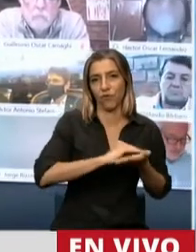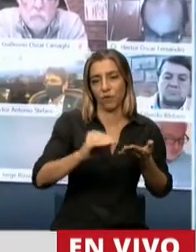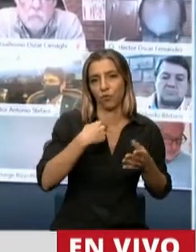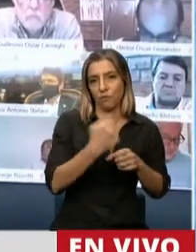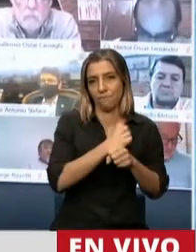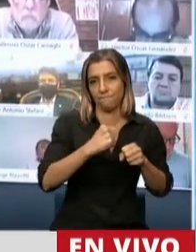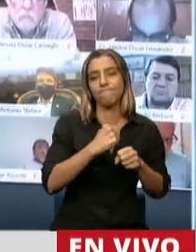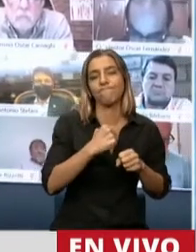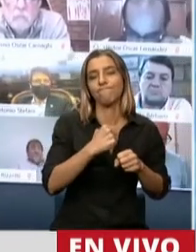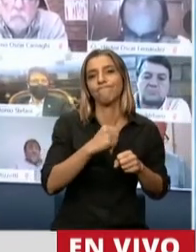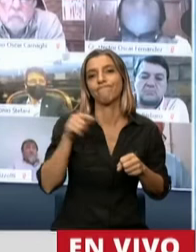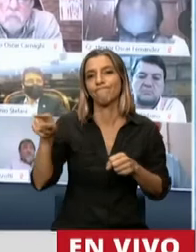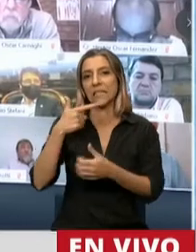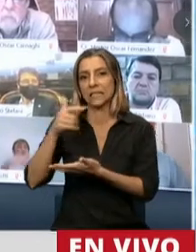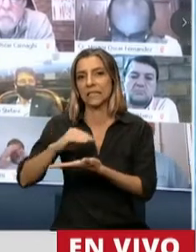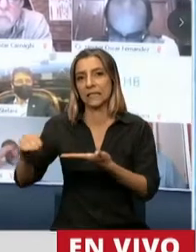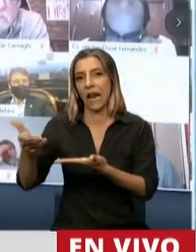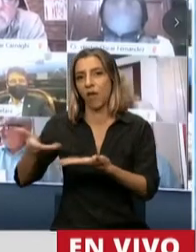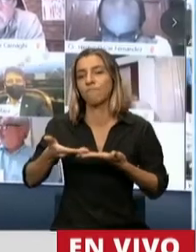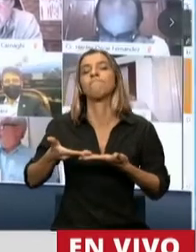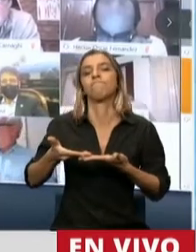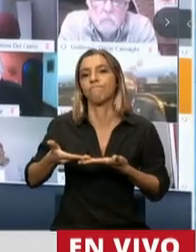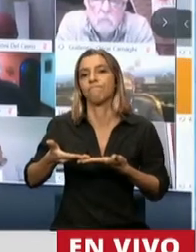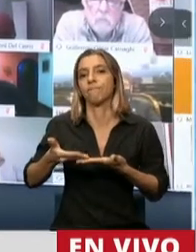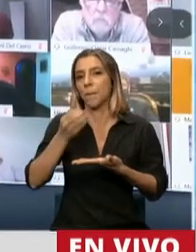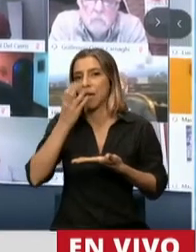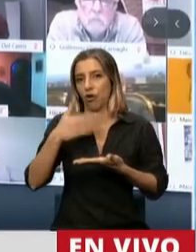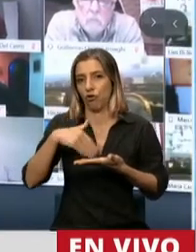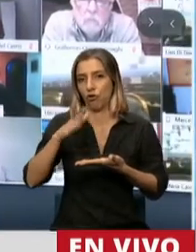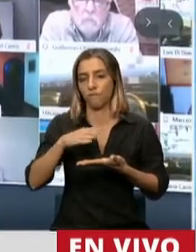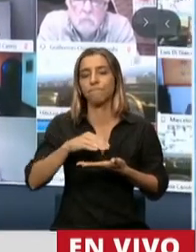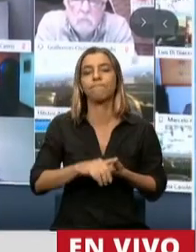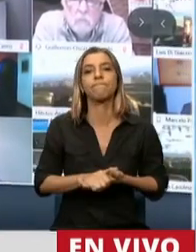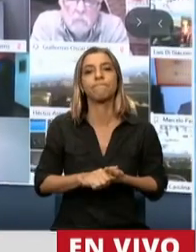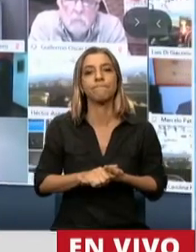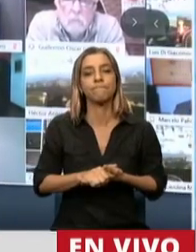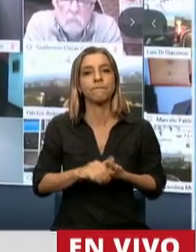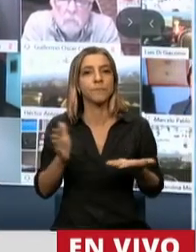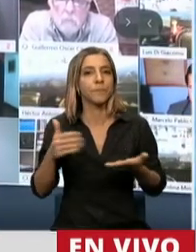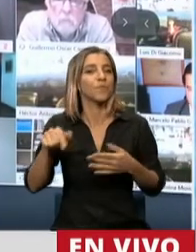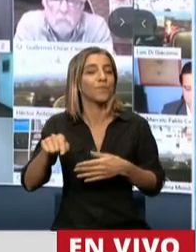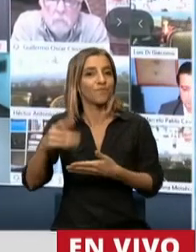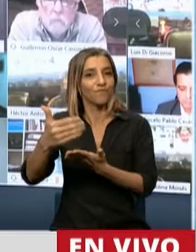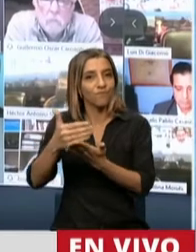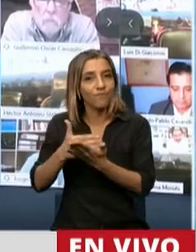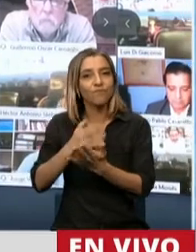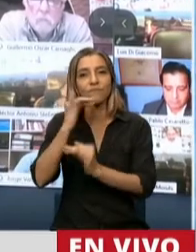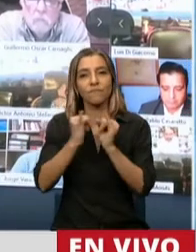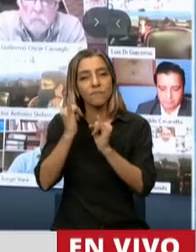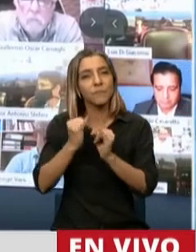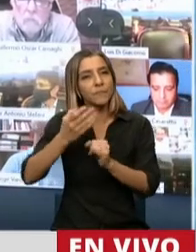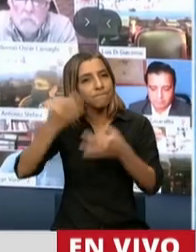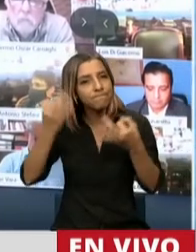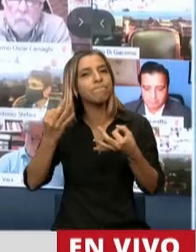originalmente en la Cámara de Diputados. En primer lugar, porque especifica con claridad cuáles son los servicios